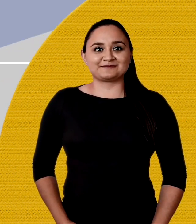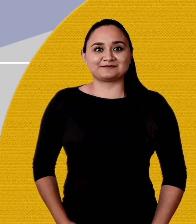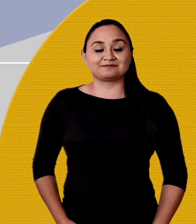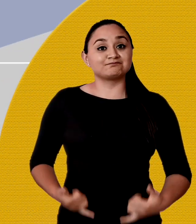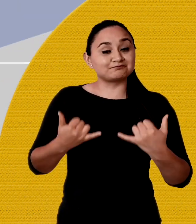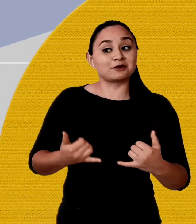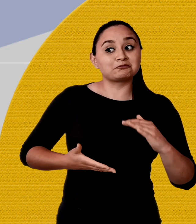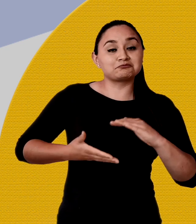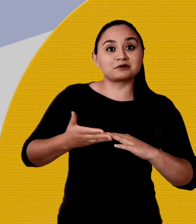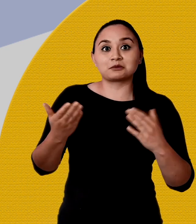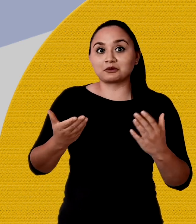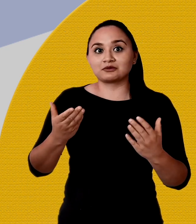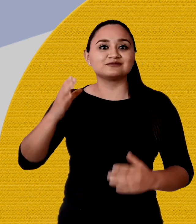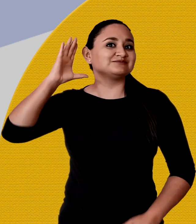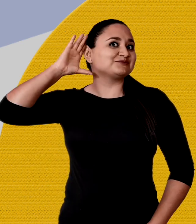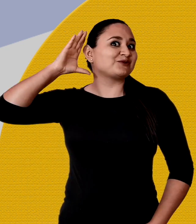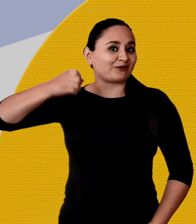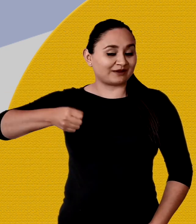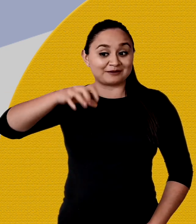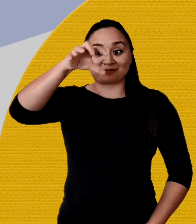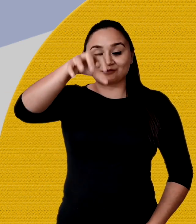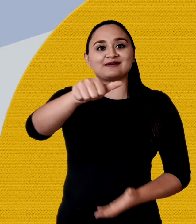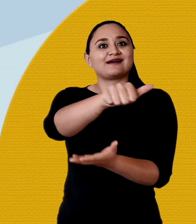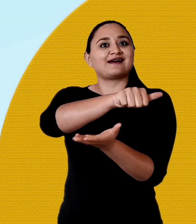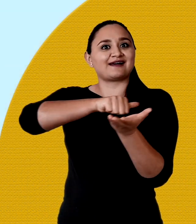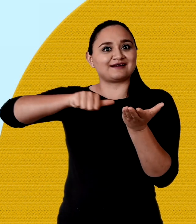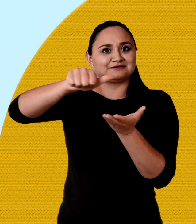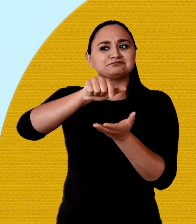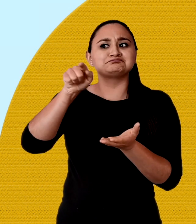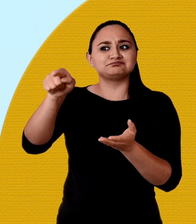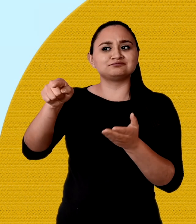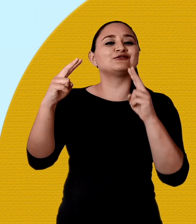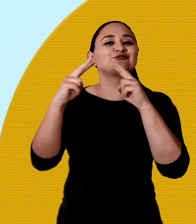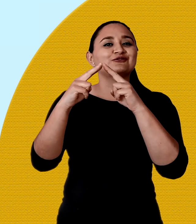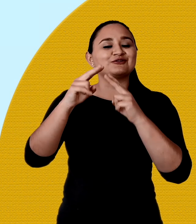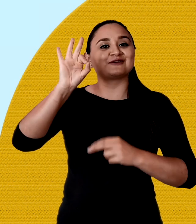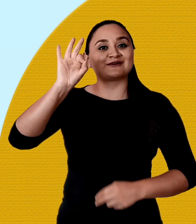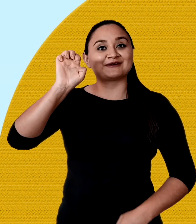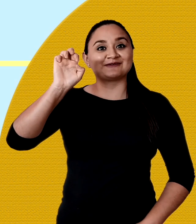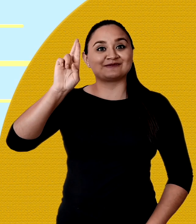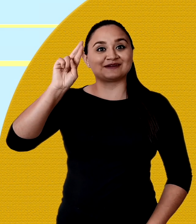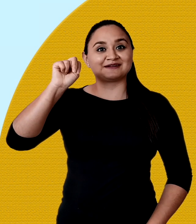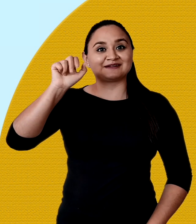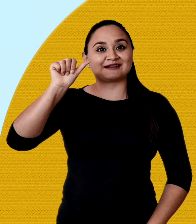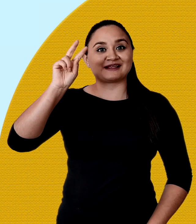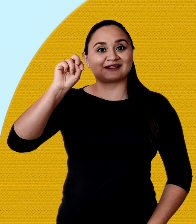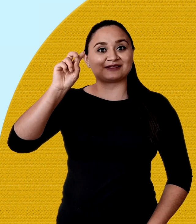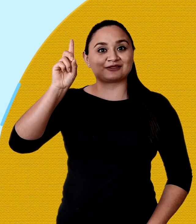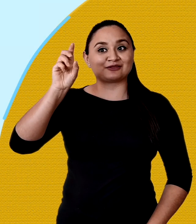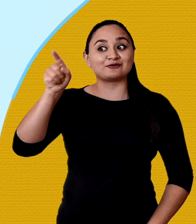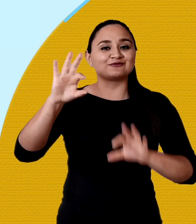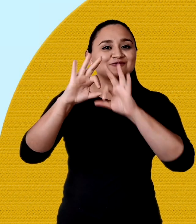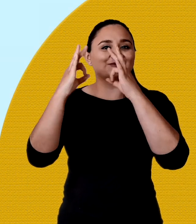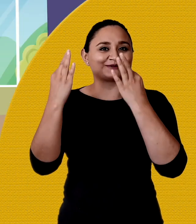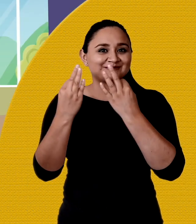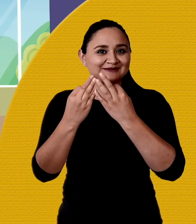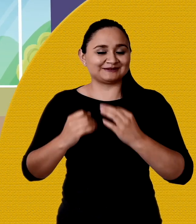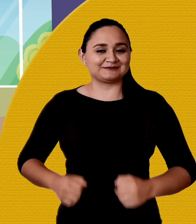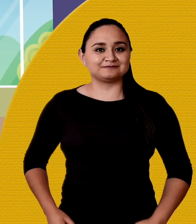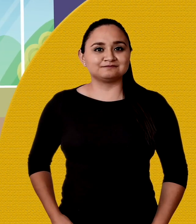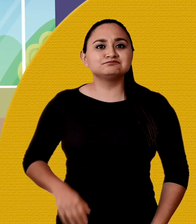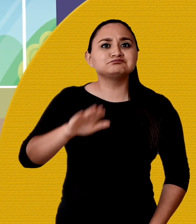Hoy nos vamos a Cuenca, en la provincia de la Azuay. Vamos a conocer a Fernando y su familia. ¡Fernando!